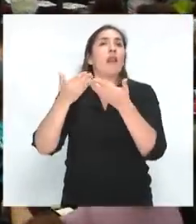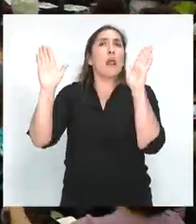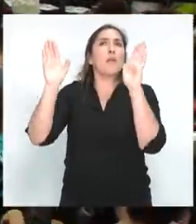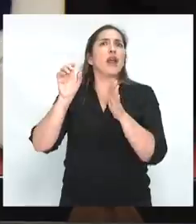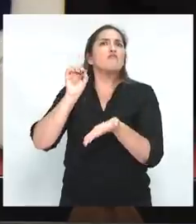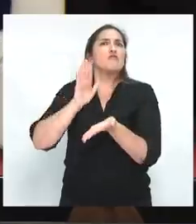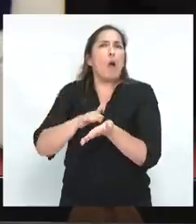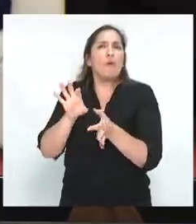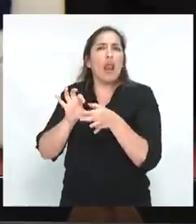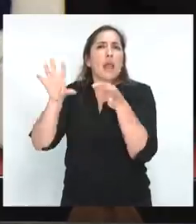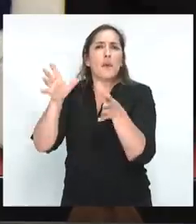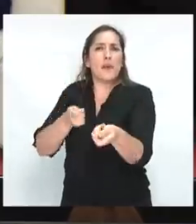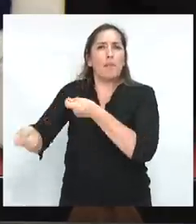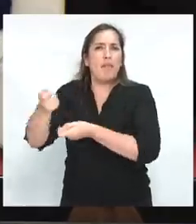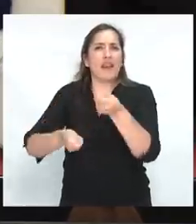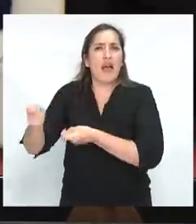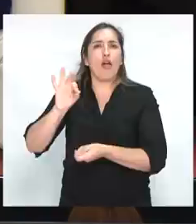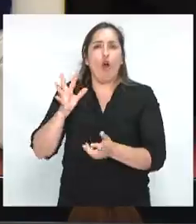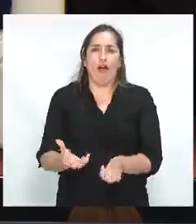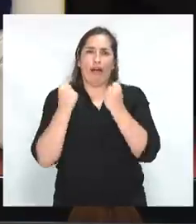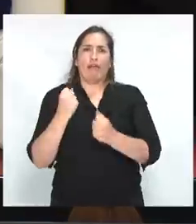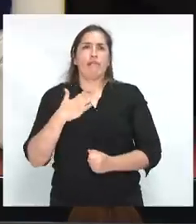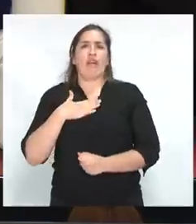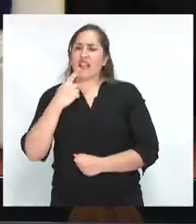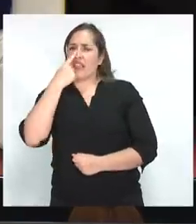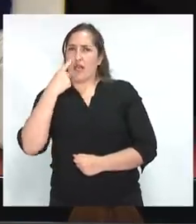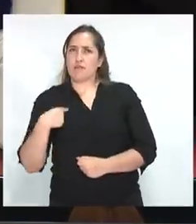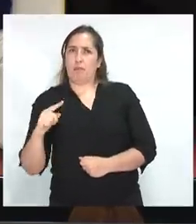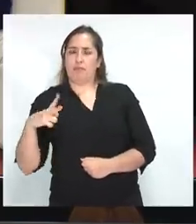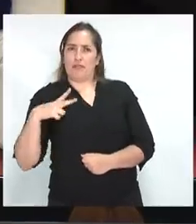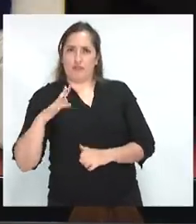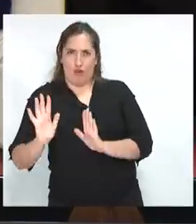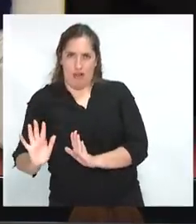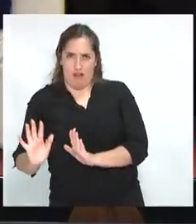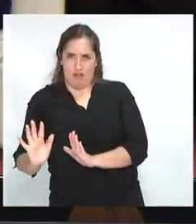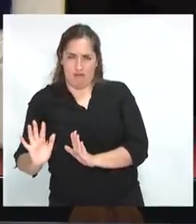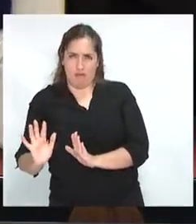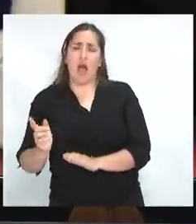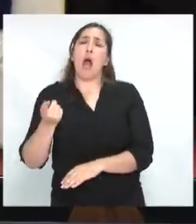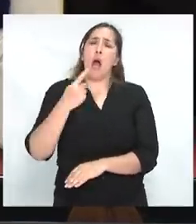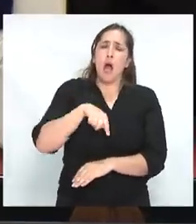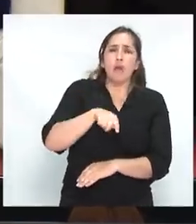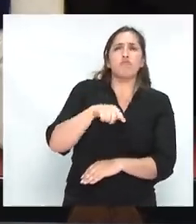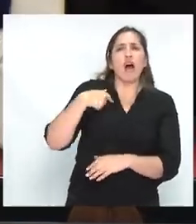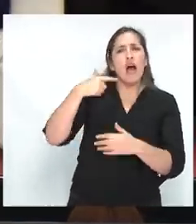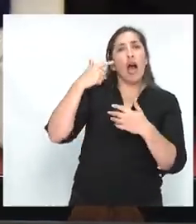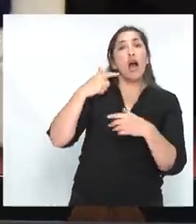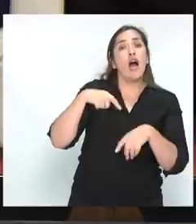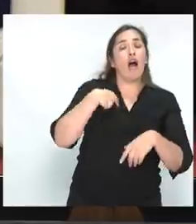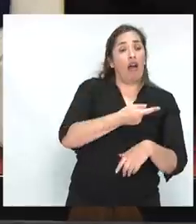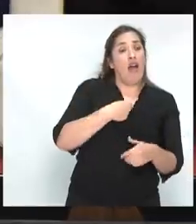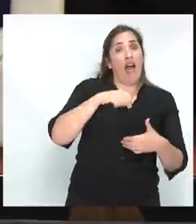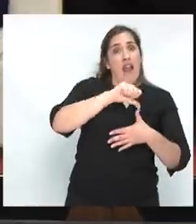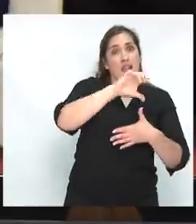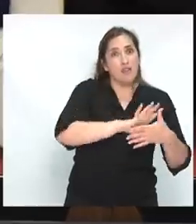o el egoísmo del interés personal. Sobre los hechos, y sin mucha reflexión, el progresismo